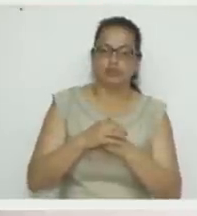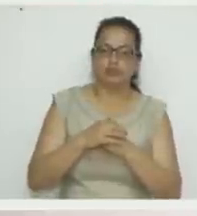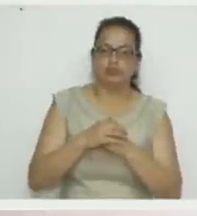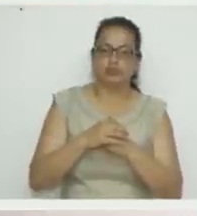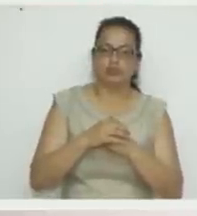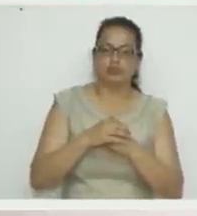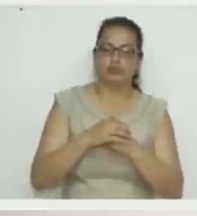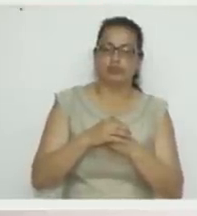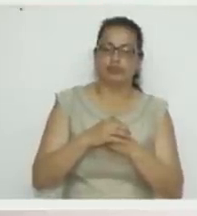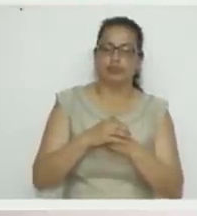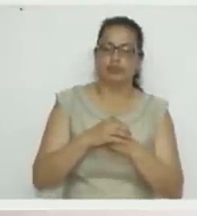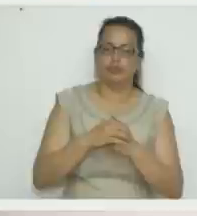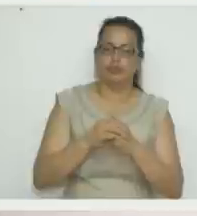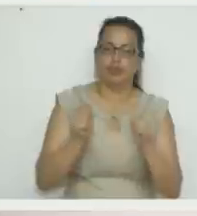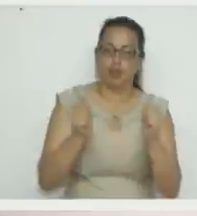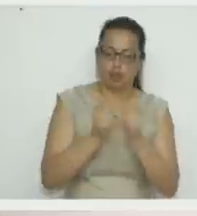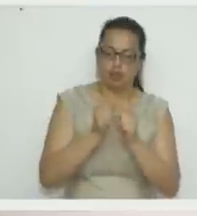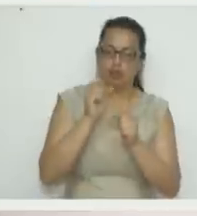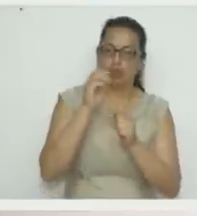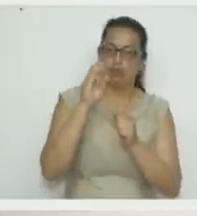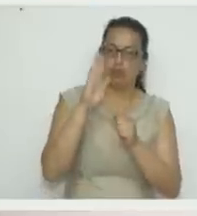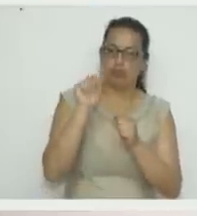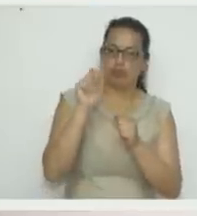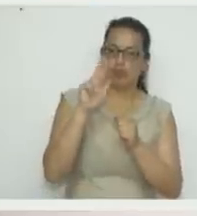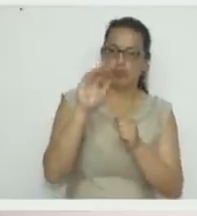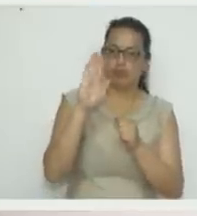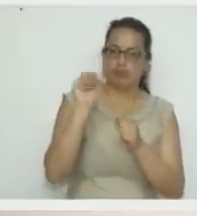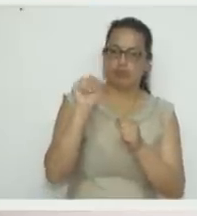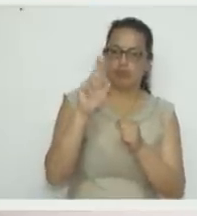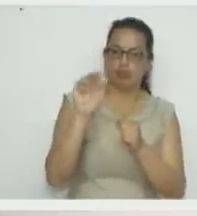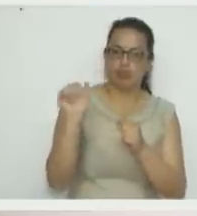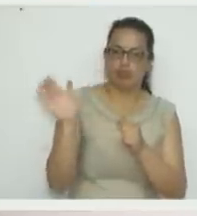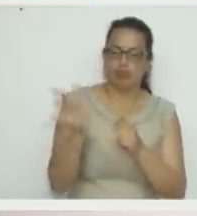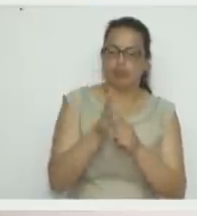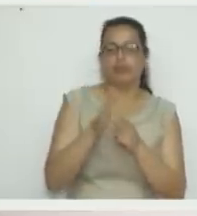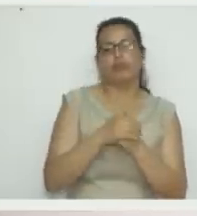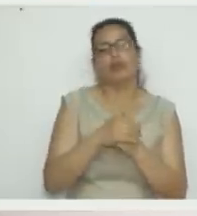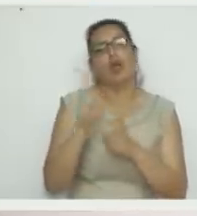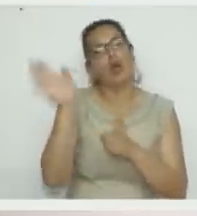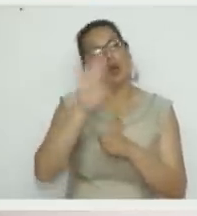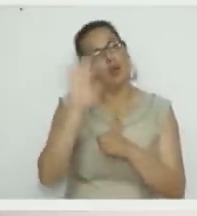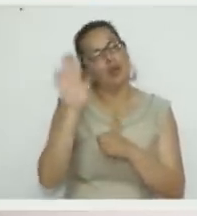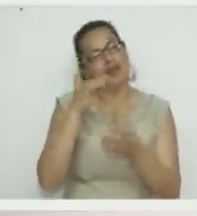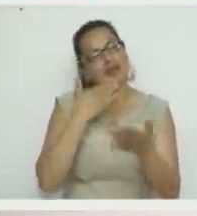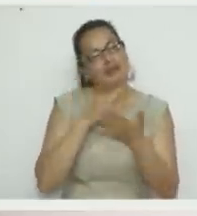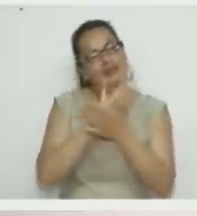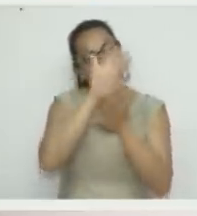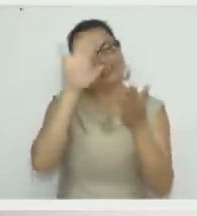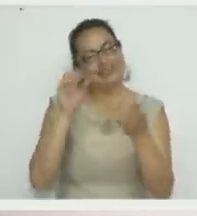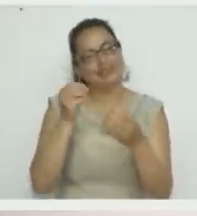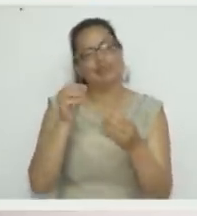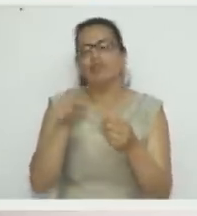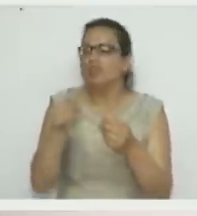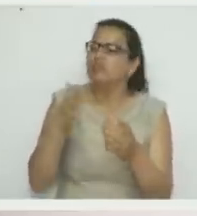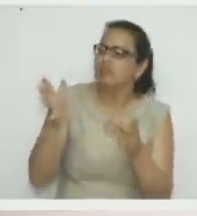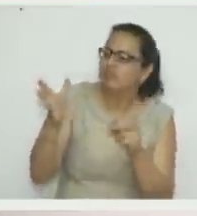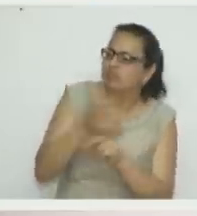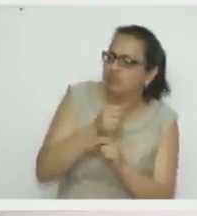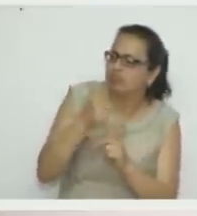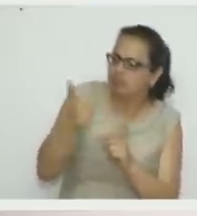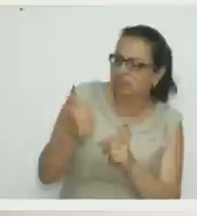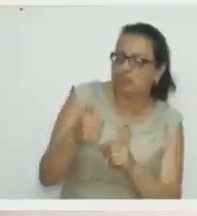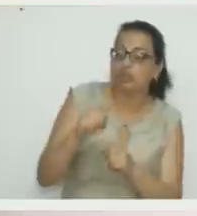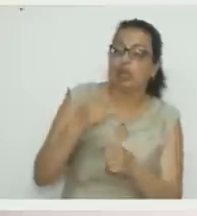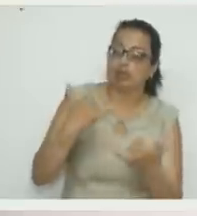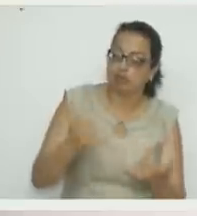quién hablamos? Con Bárbara Aranda. Doña Bárbara, ¿cómo me le va? Muy bien, gracias a Dios y su madre, ¿qué tal? Bien, aquí